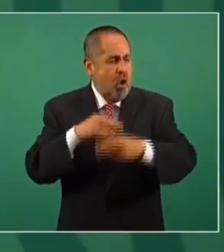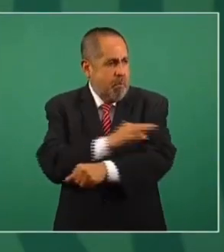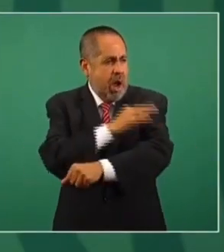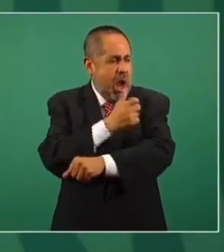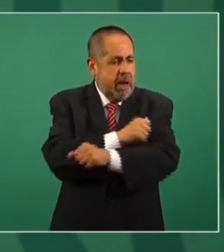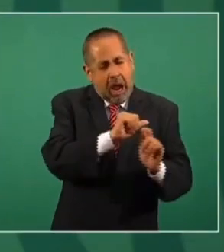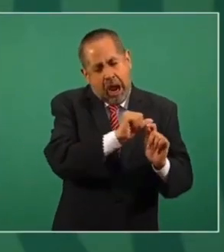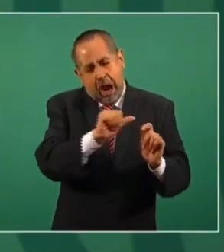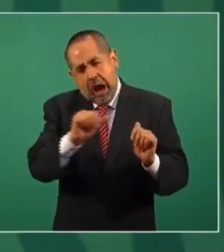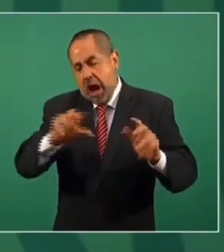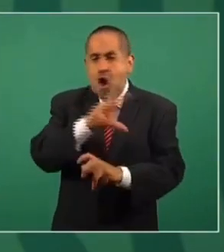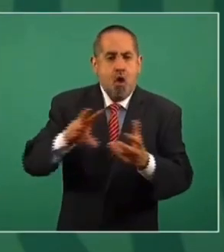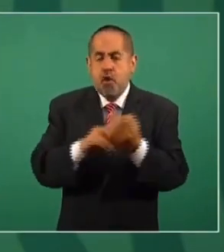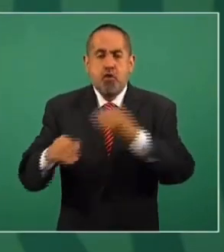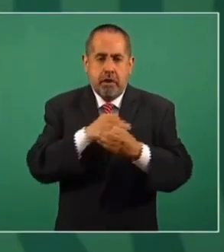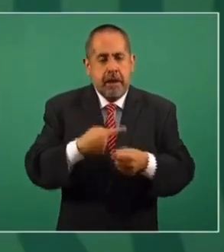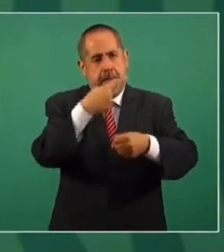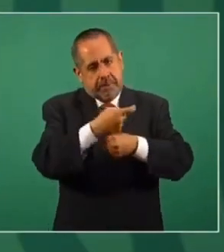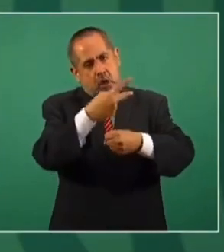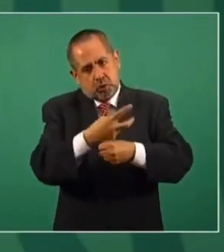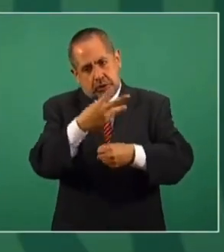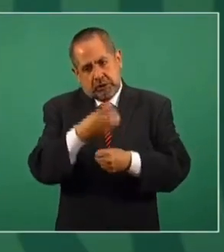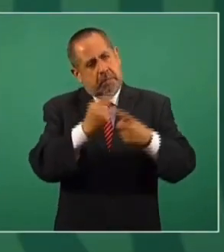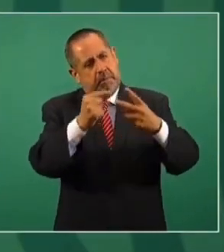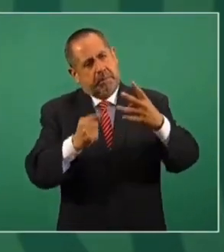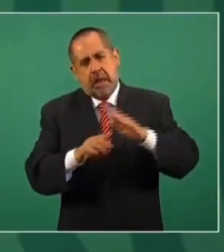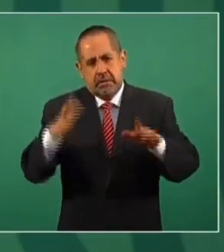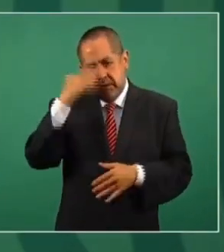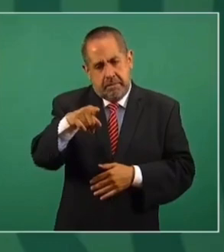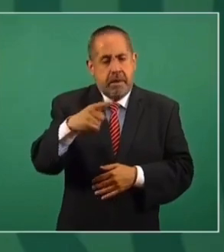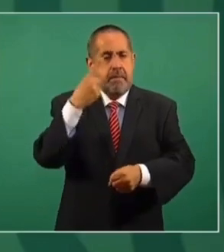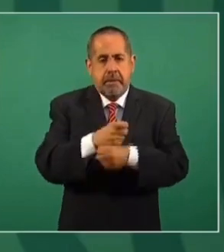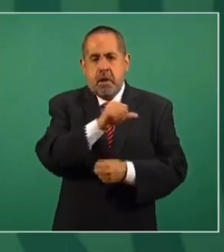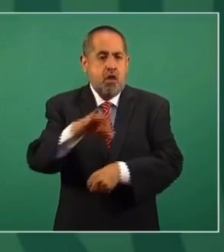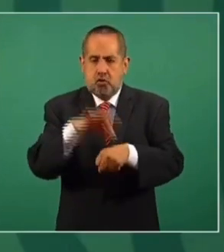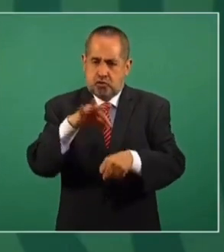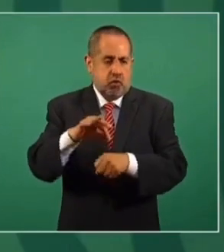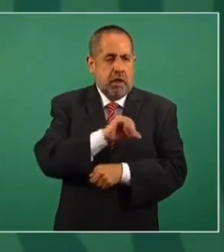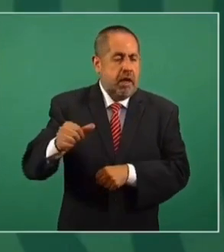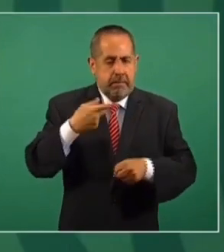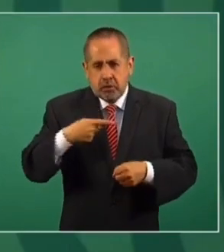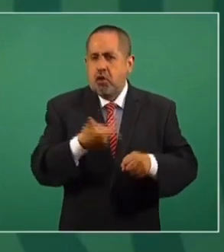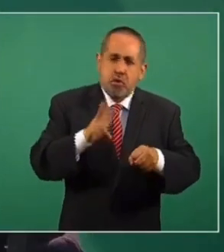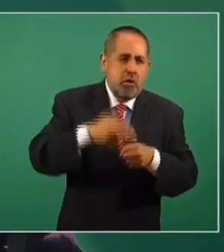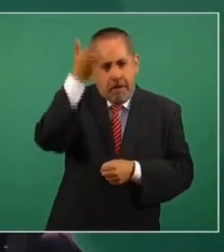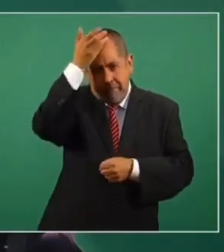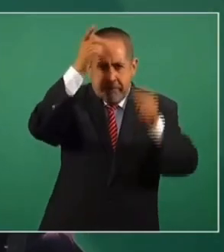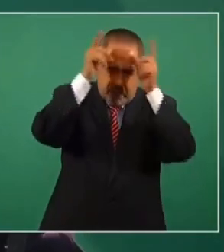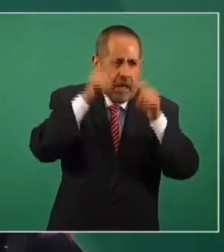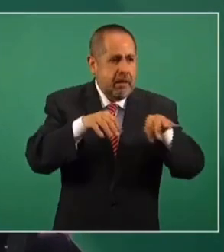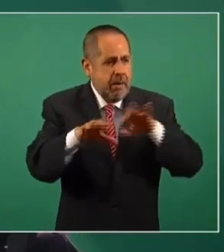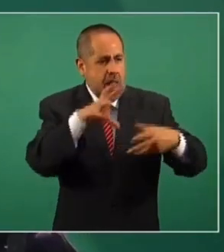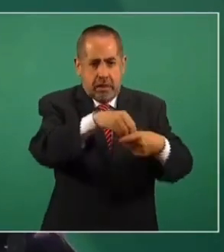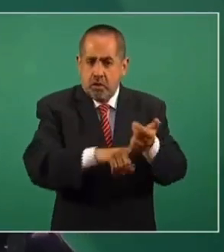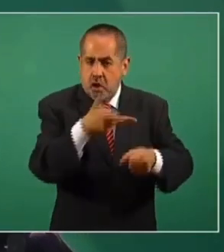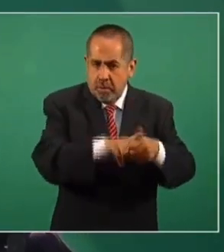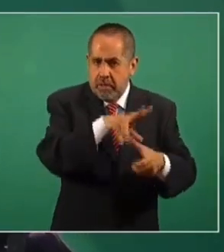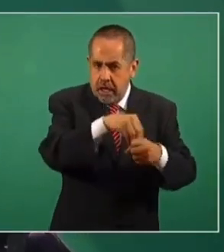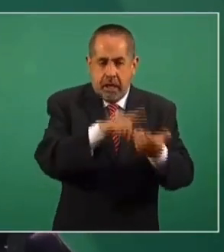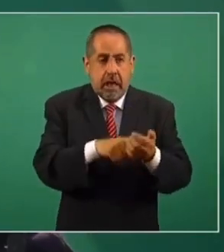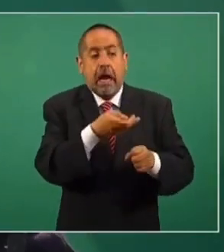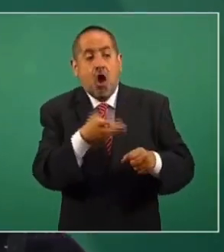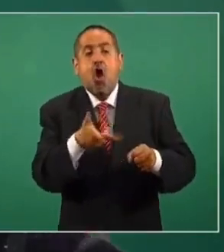vacunar a todo el pueblo con las prioridades que se fijaron, primero el personal médico, enfermeras, médicos, trabajadores de la salud,